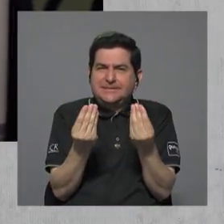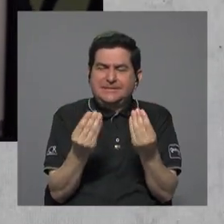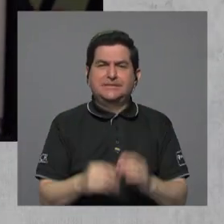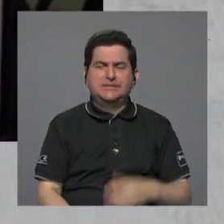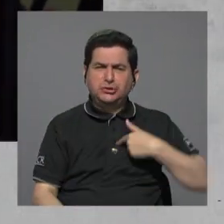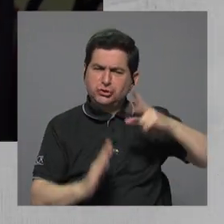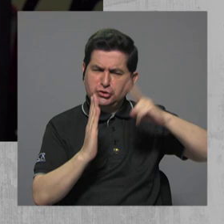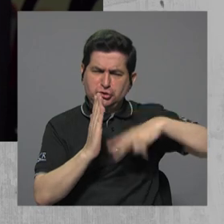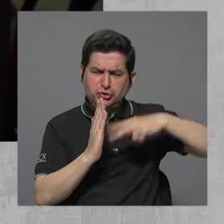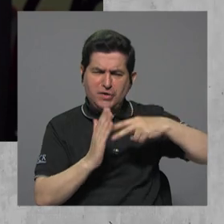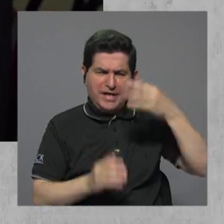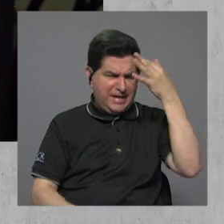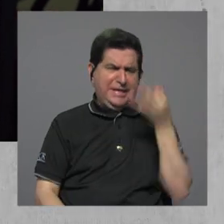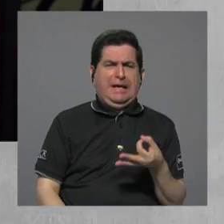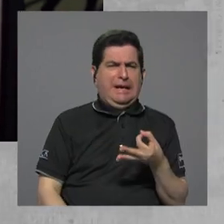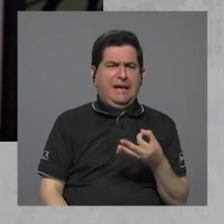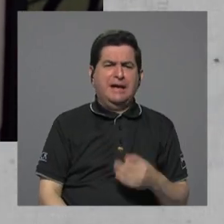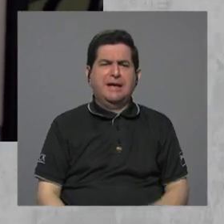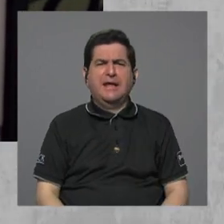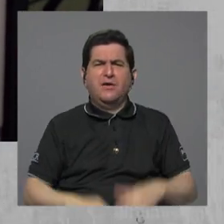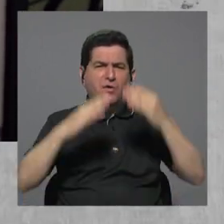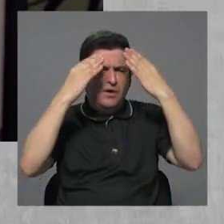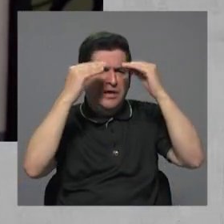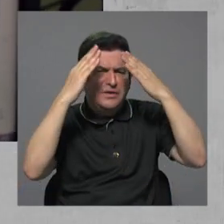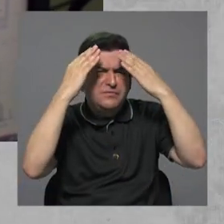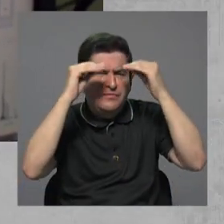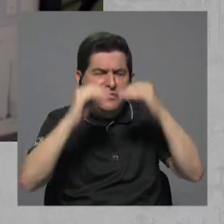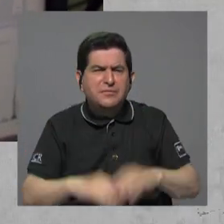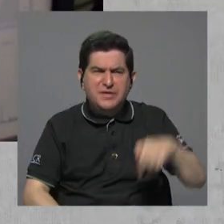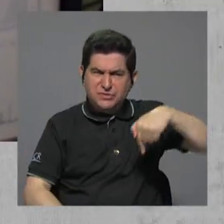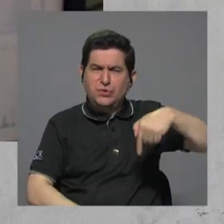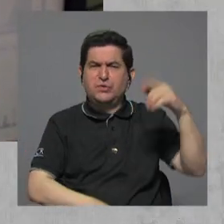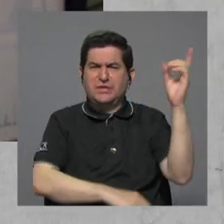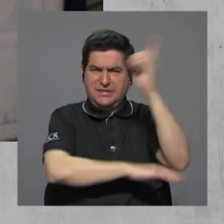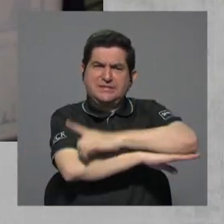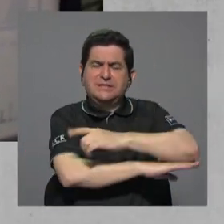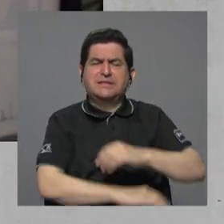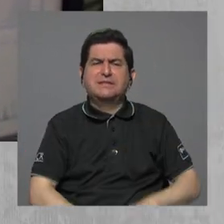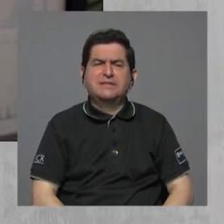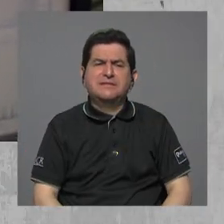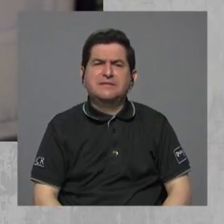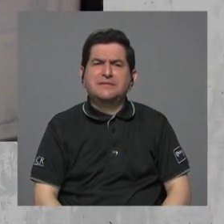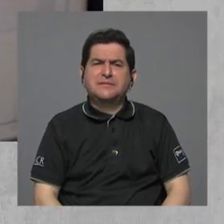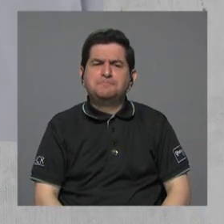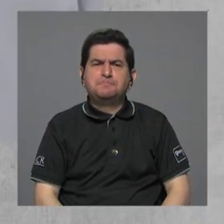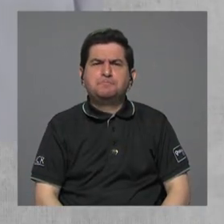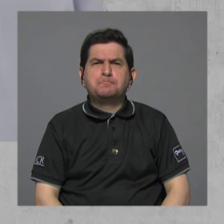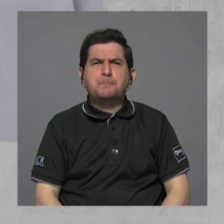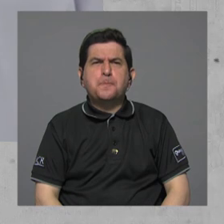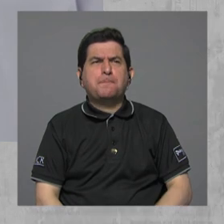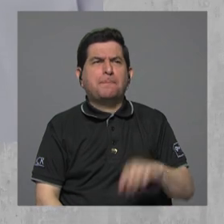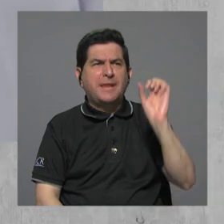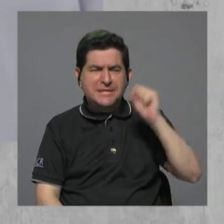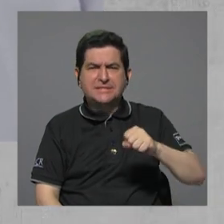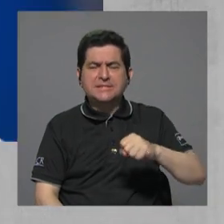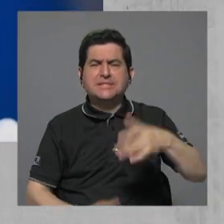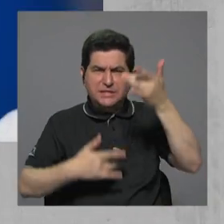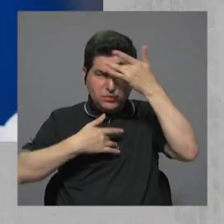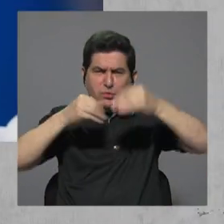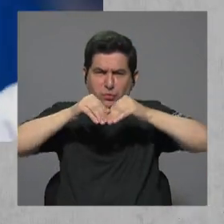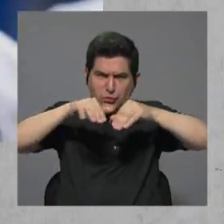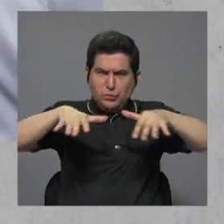que leí, no sé si fue en un cable este día, que sí es contagiosa,